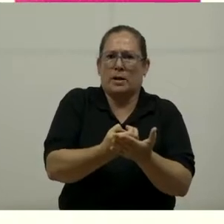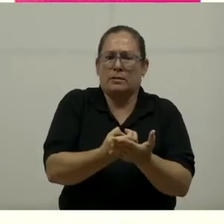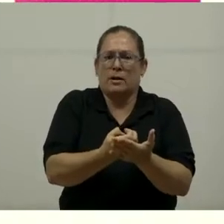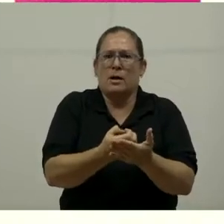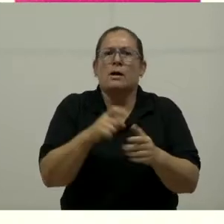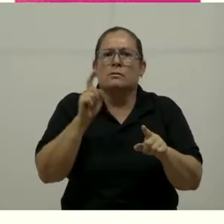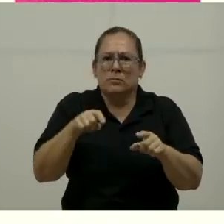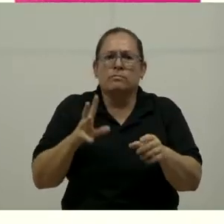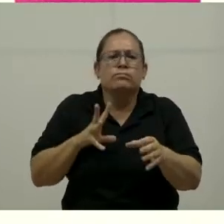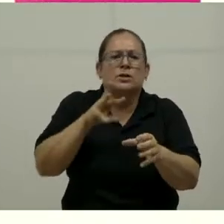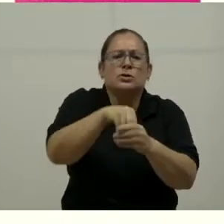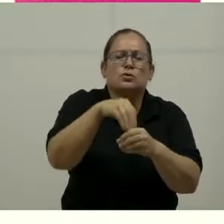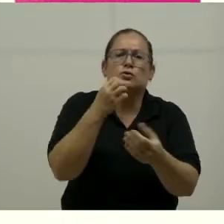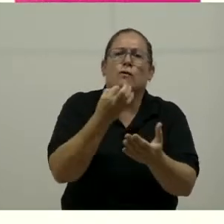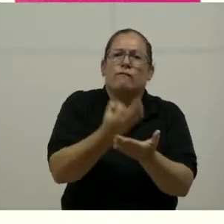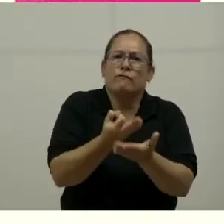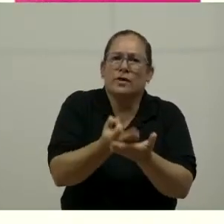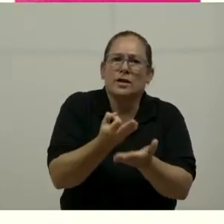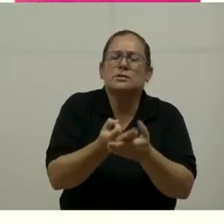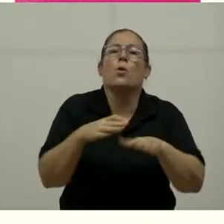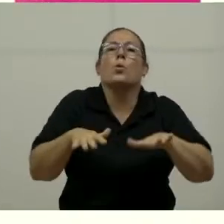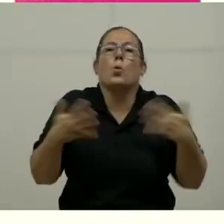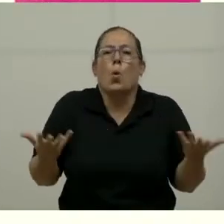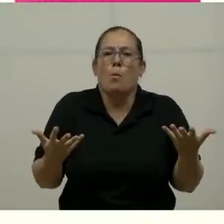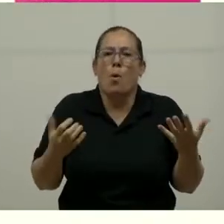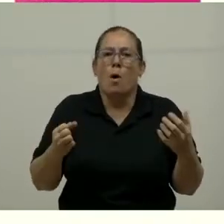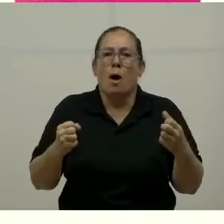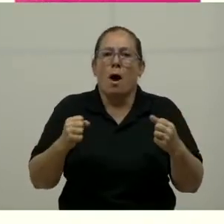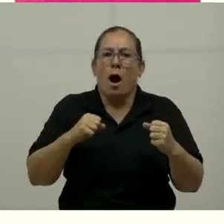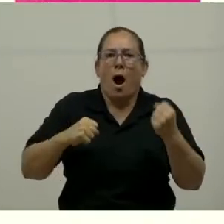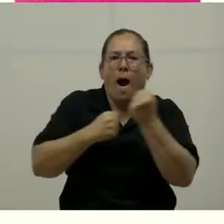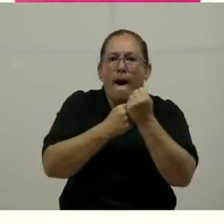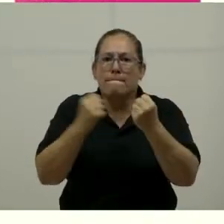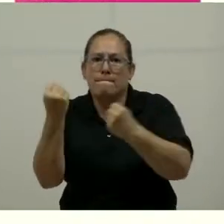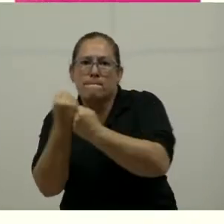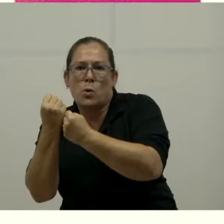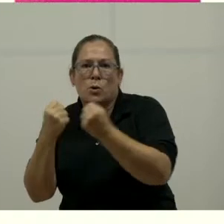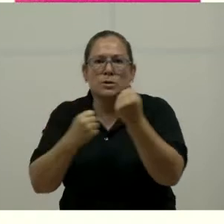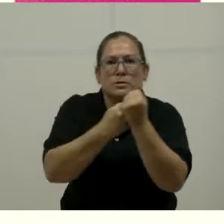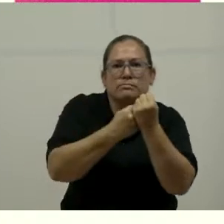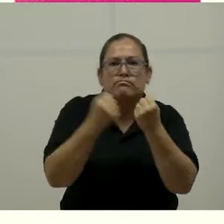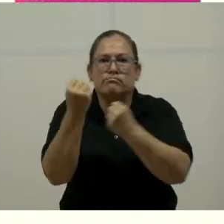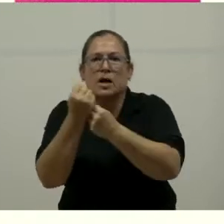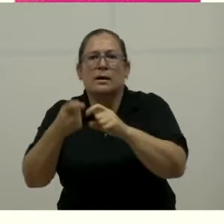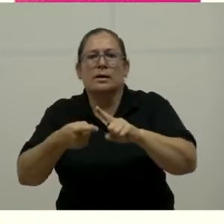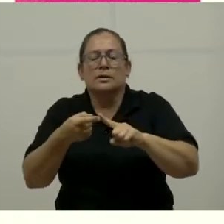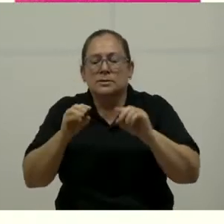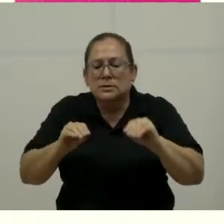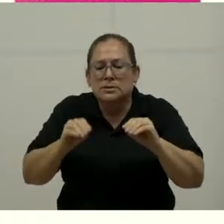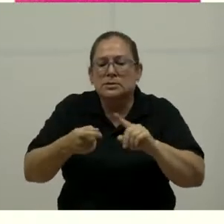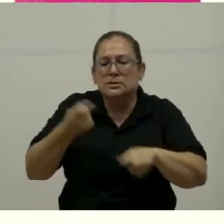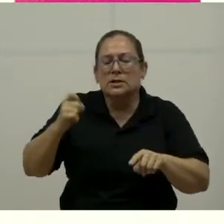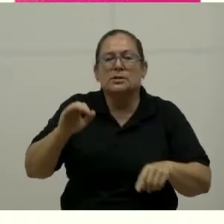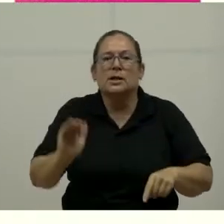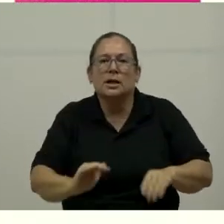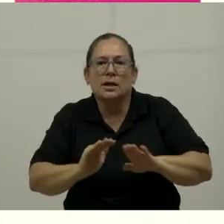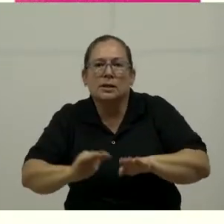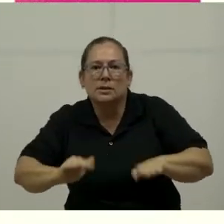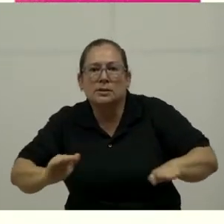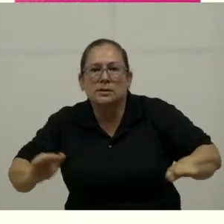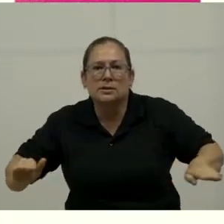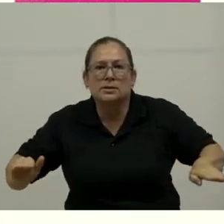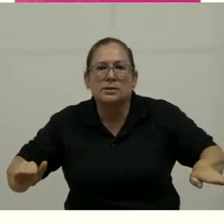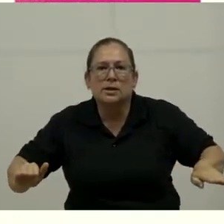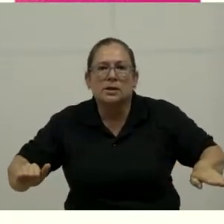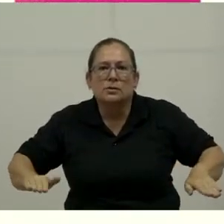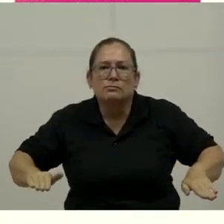inclusión financiera. Debemos apoyarnos entre nosotras y hacerlo desde las niñas, que haya una sensibilización desde